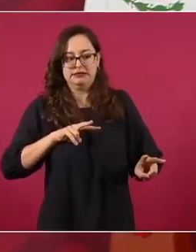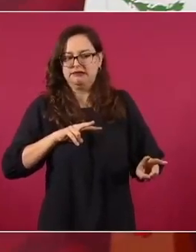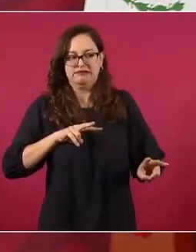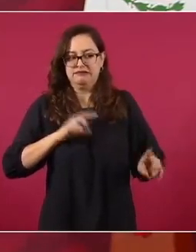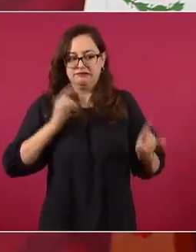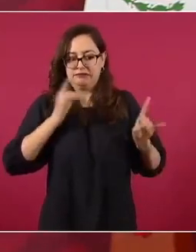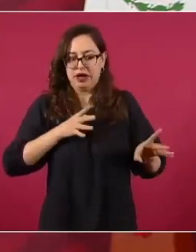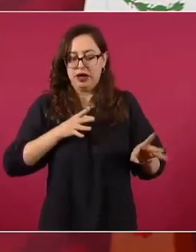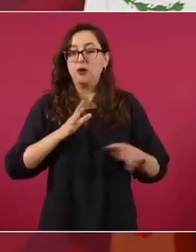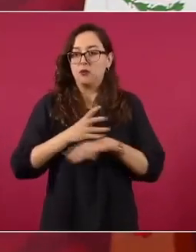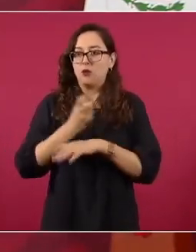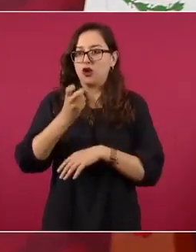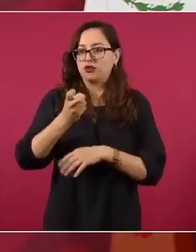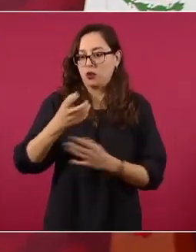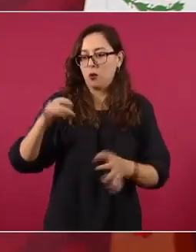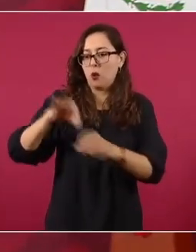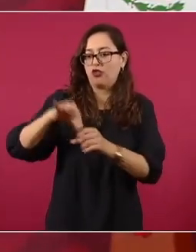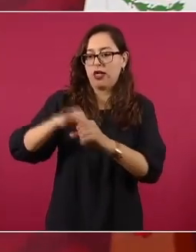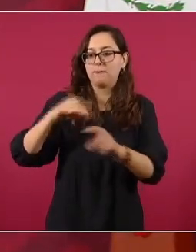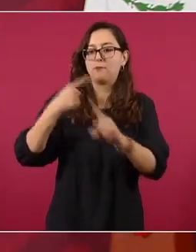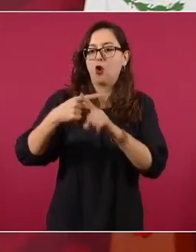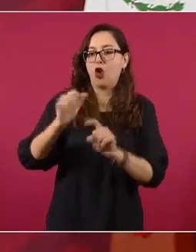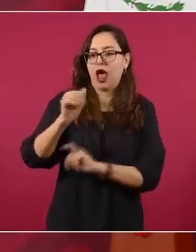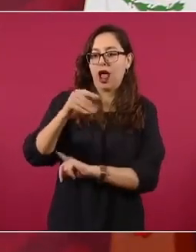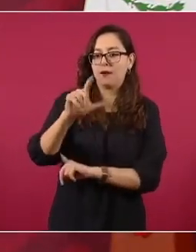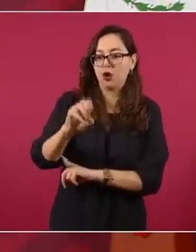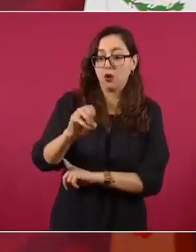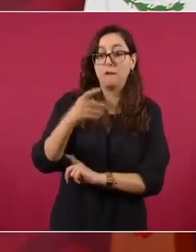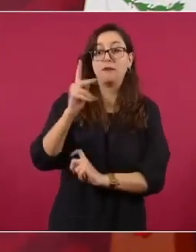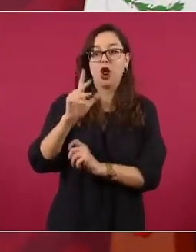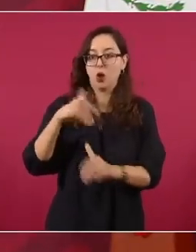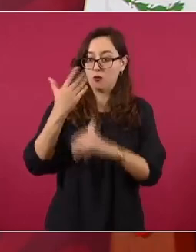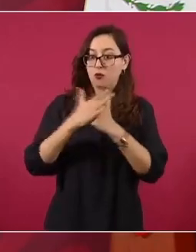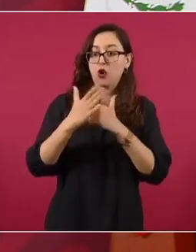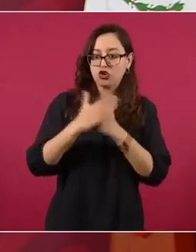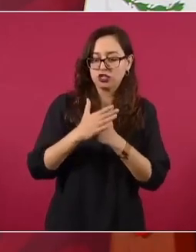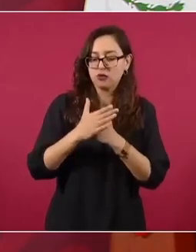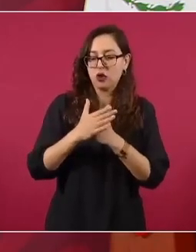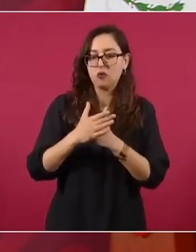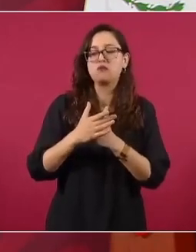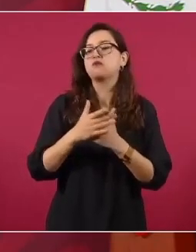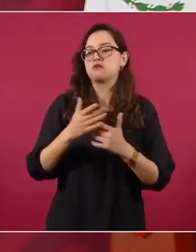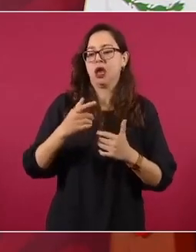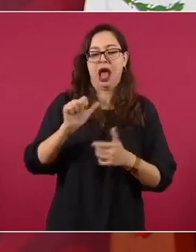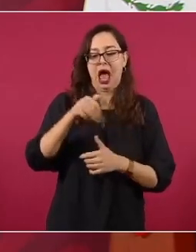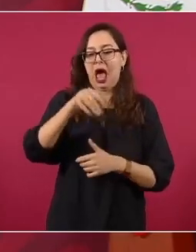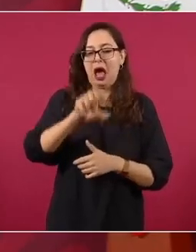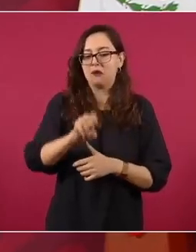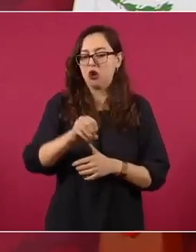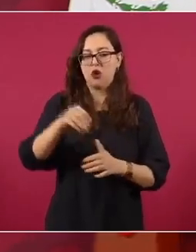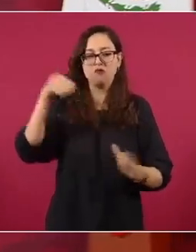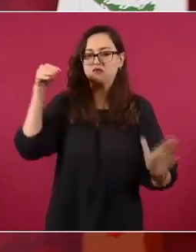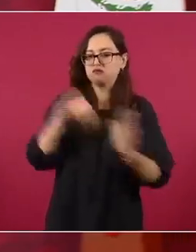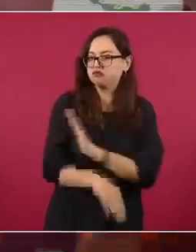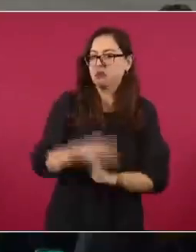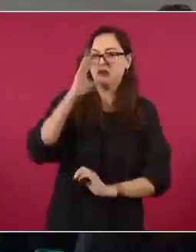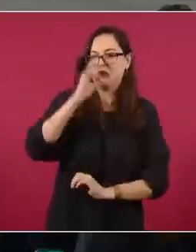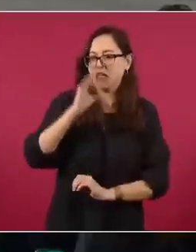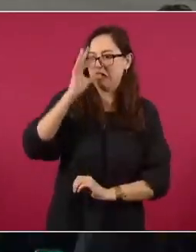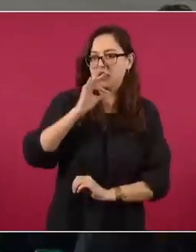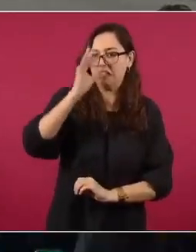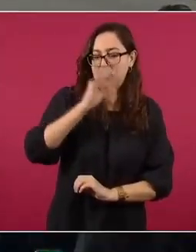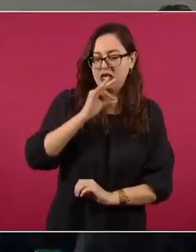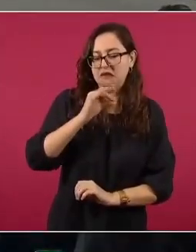Y eso es lo que va a pasar, según él, con nosotros. Adelante.